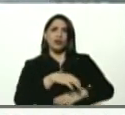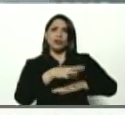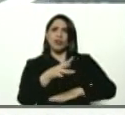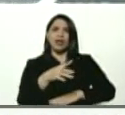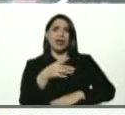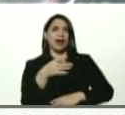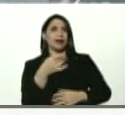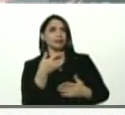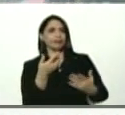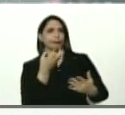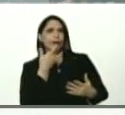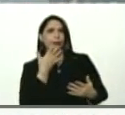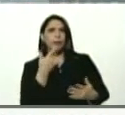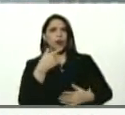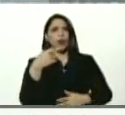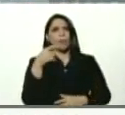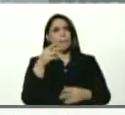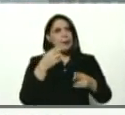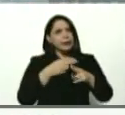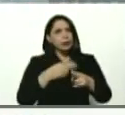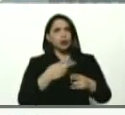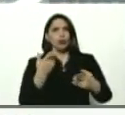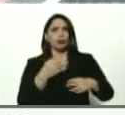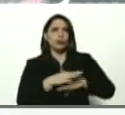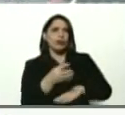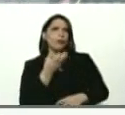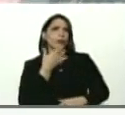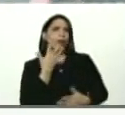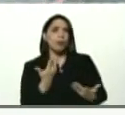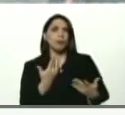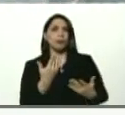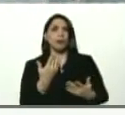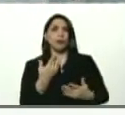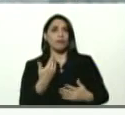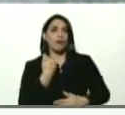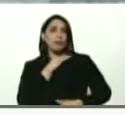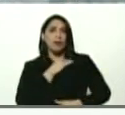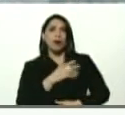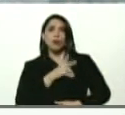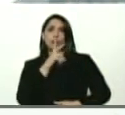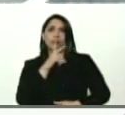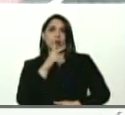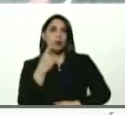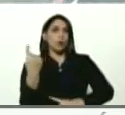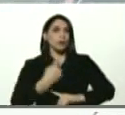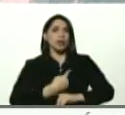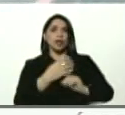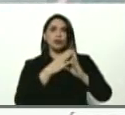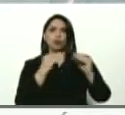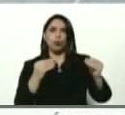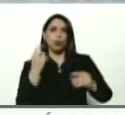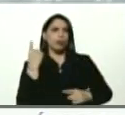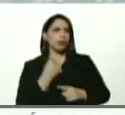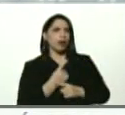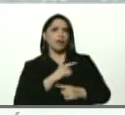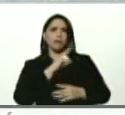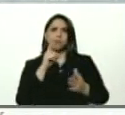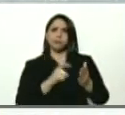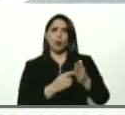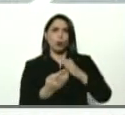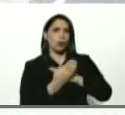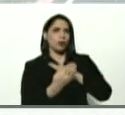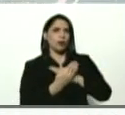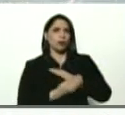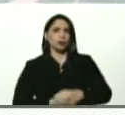peligroso, no por ello deja de ser un virus letal. Y, bueno, que nos obliga a todos ser absolutamente cuidadosos.